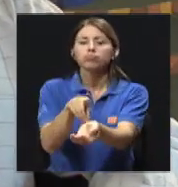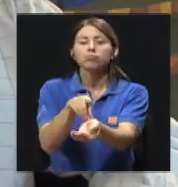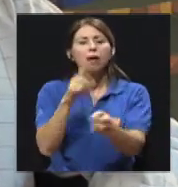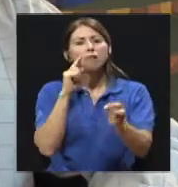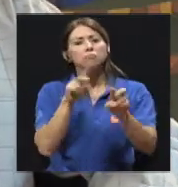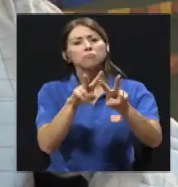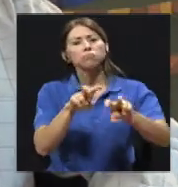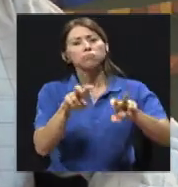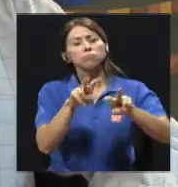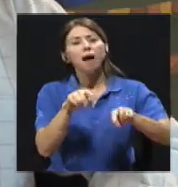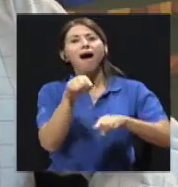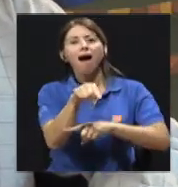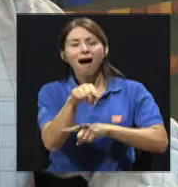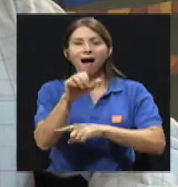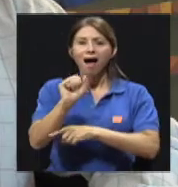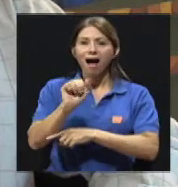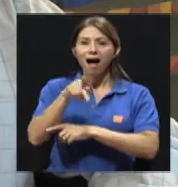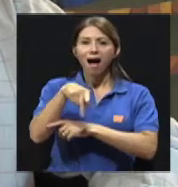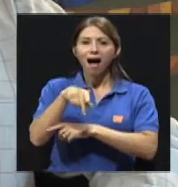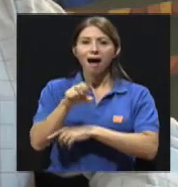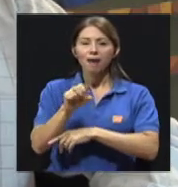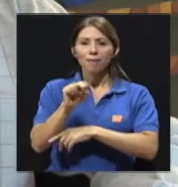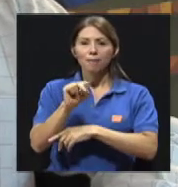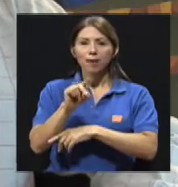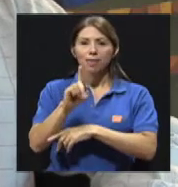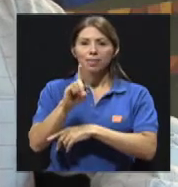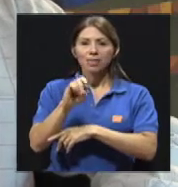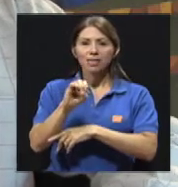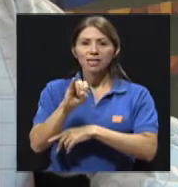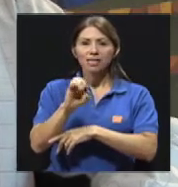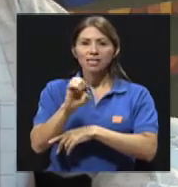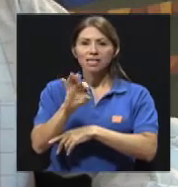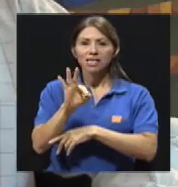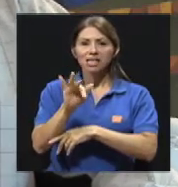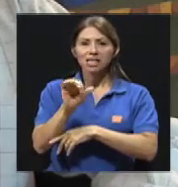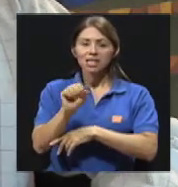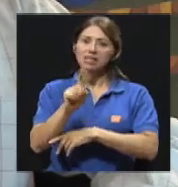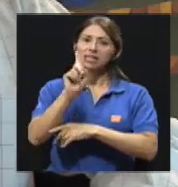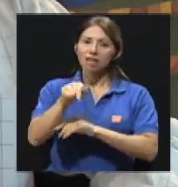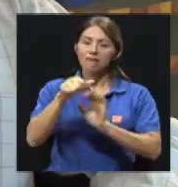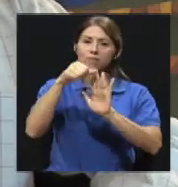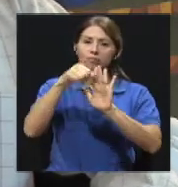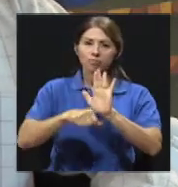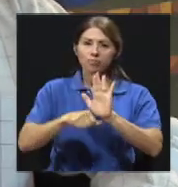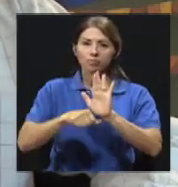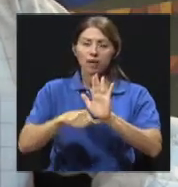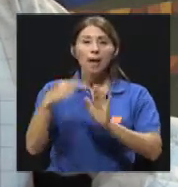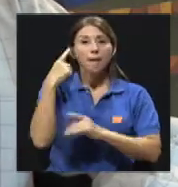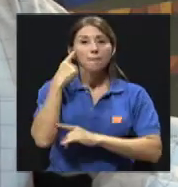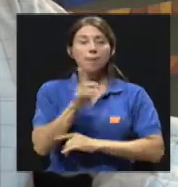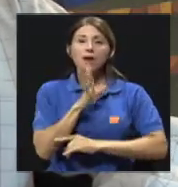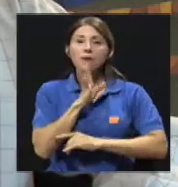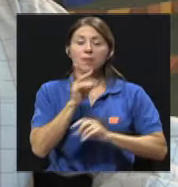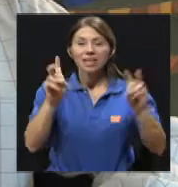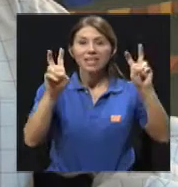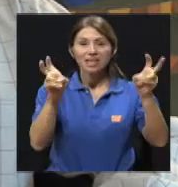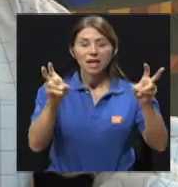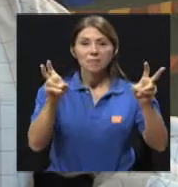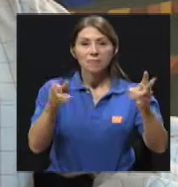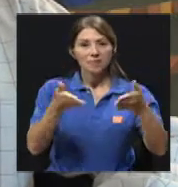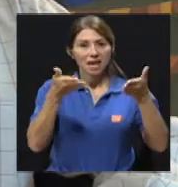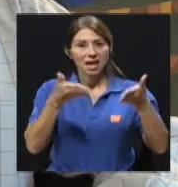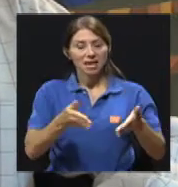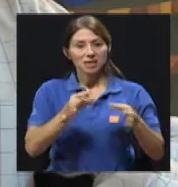se trata precisamente de una apendicitis aguda y que tienen que ser operados. Para compartir el tema de hoy, nos